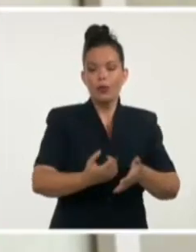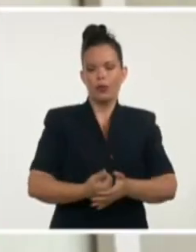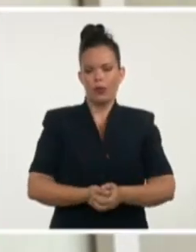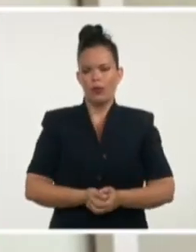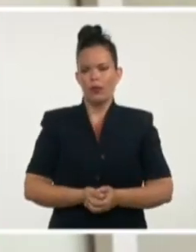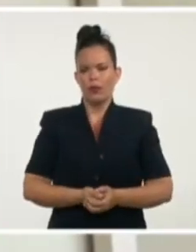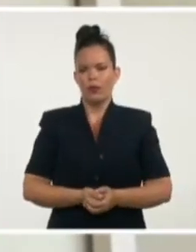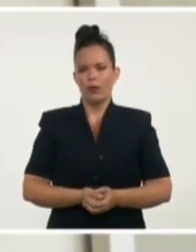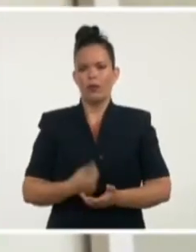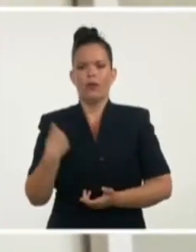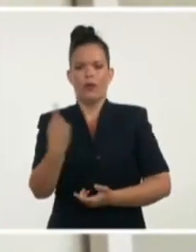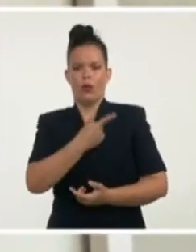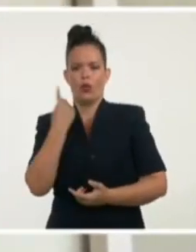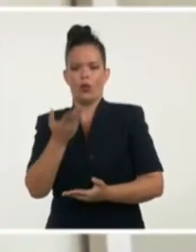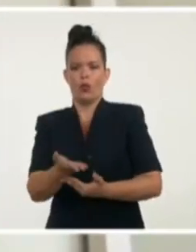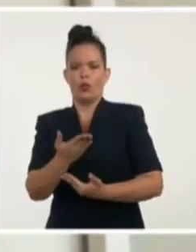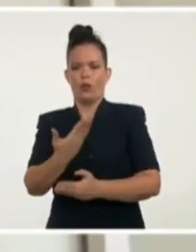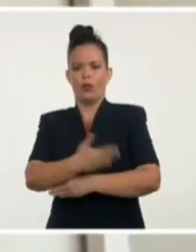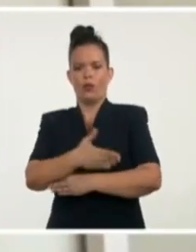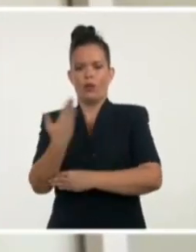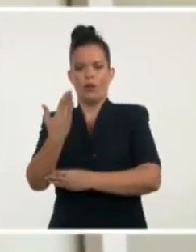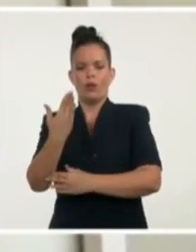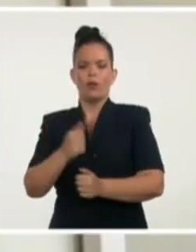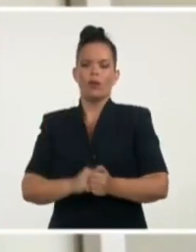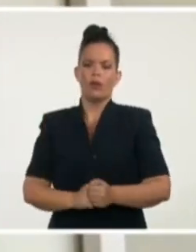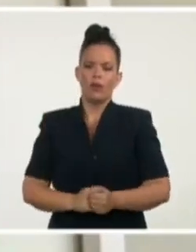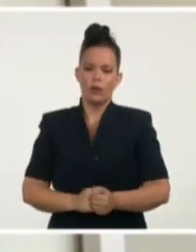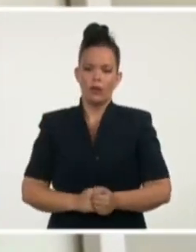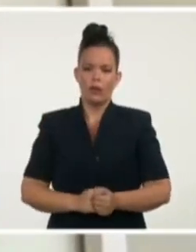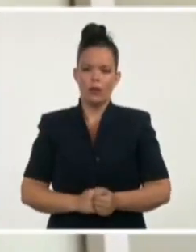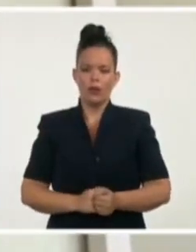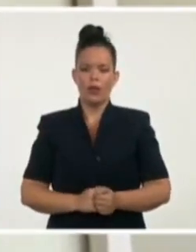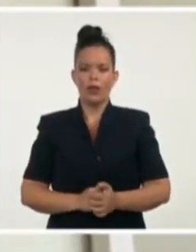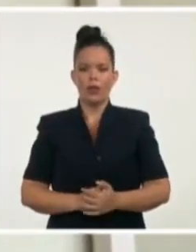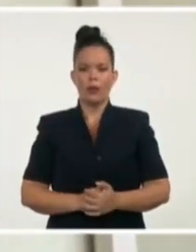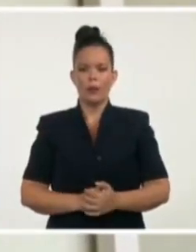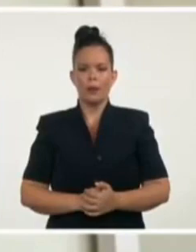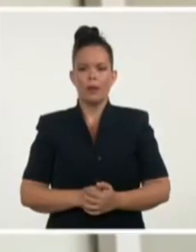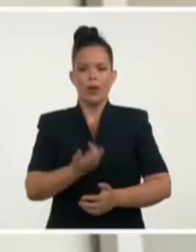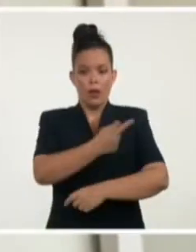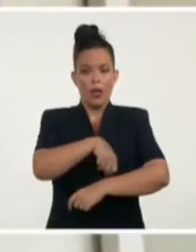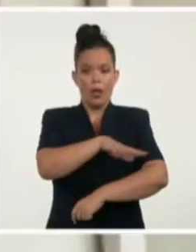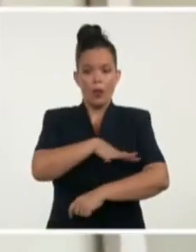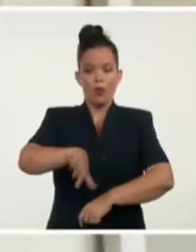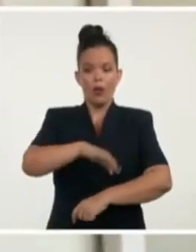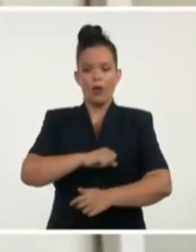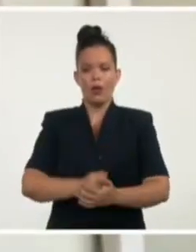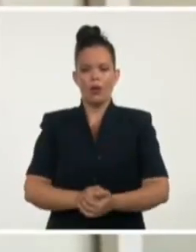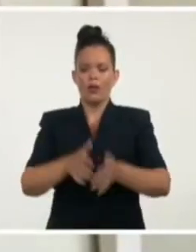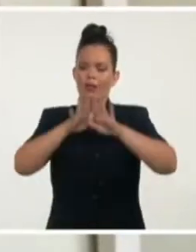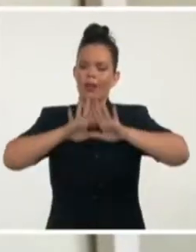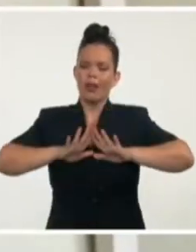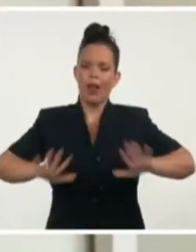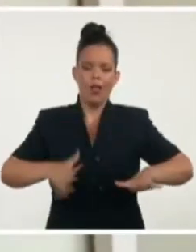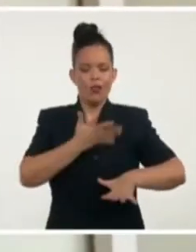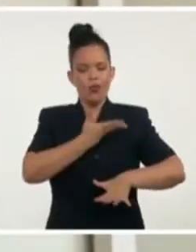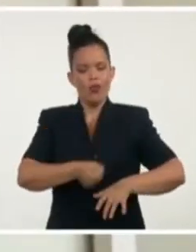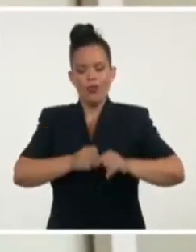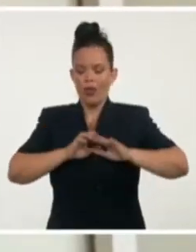normalización del injusto bloqueo del pueblo cubano. Basta ya el sufrimiento.